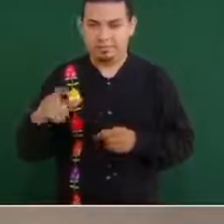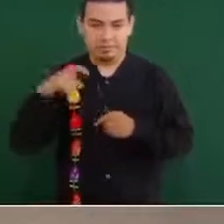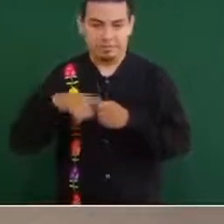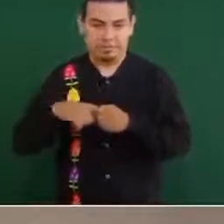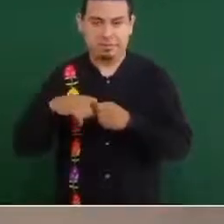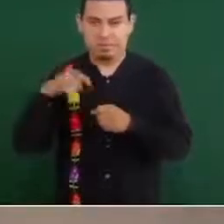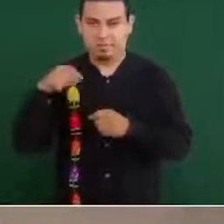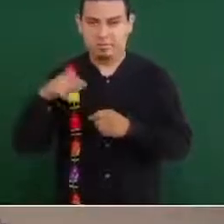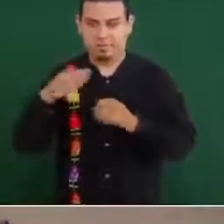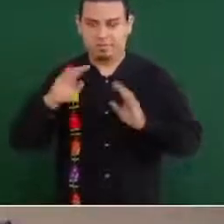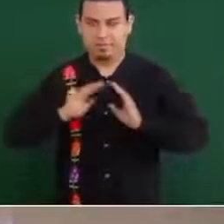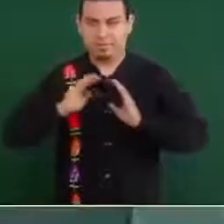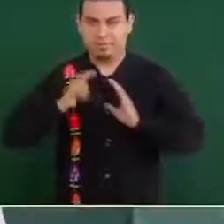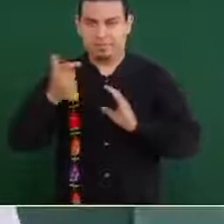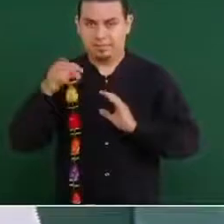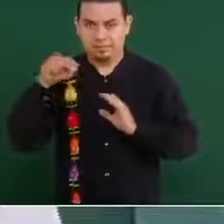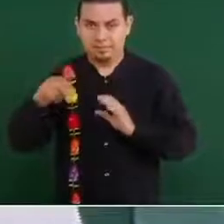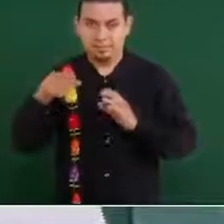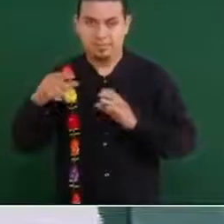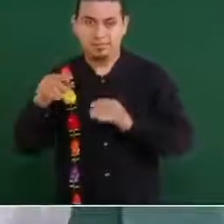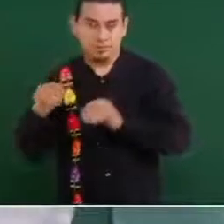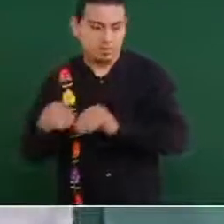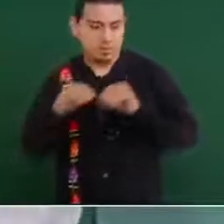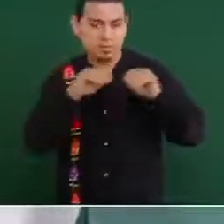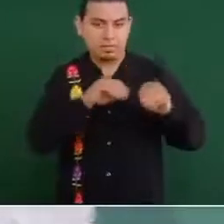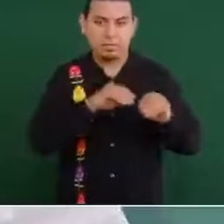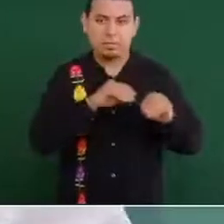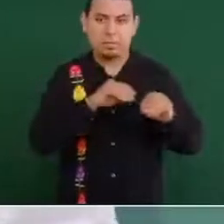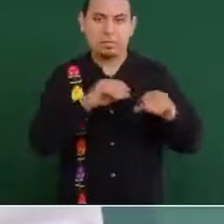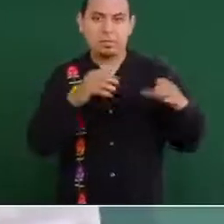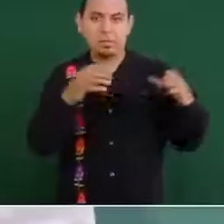de la Secretaría de la Defensa,